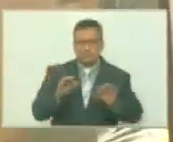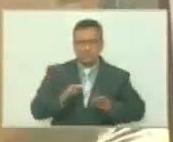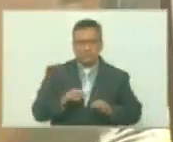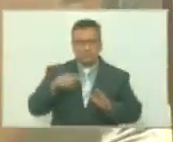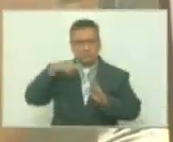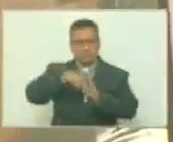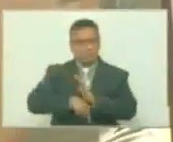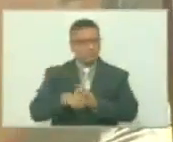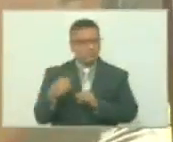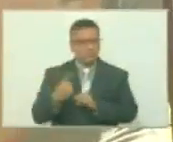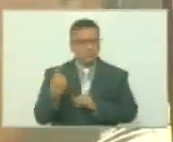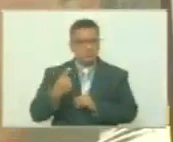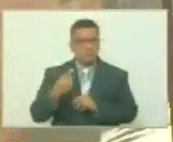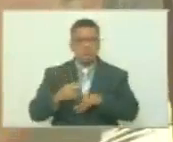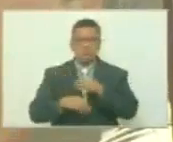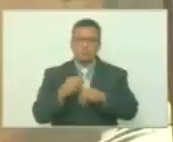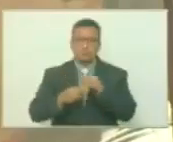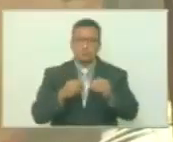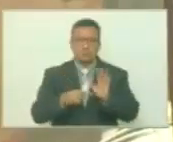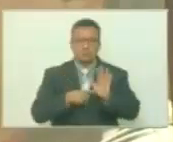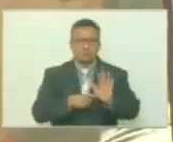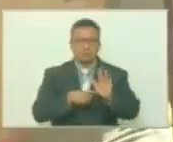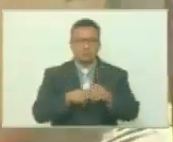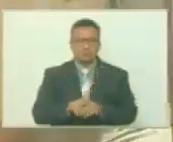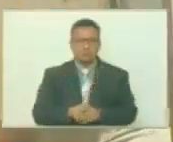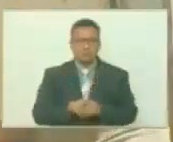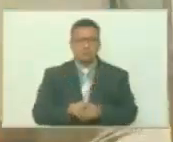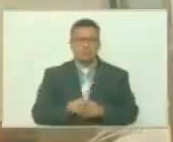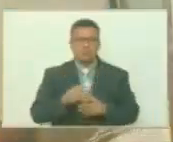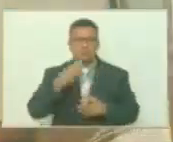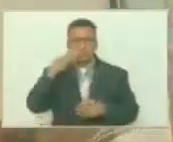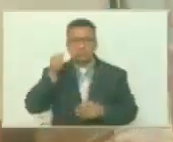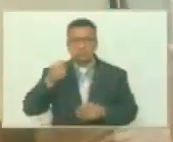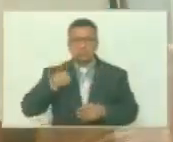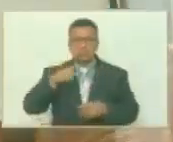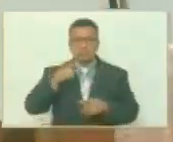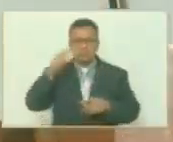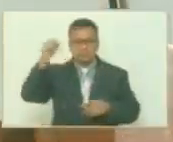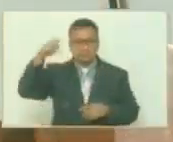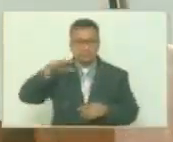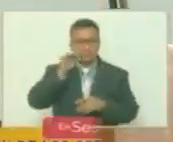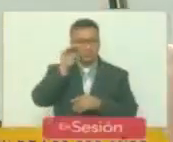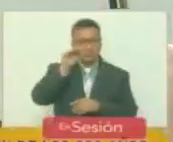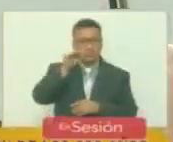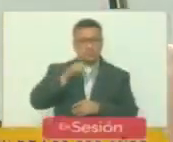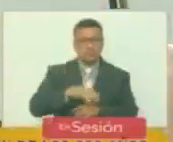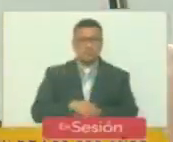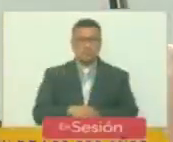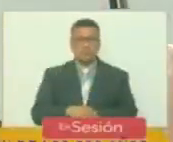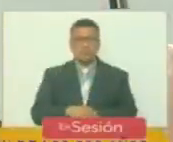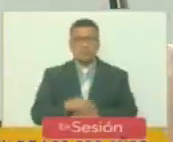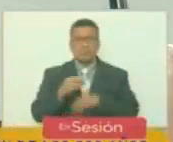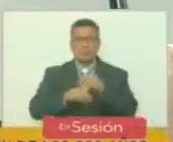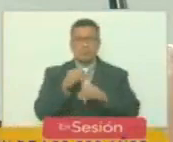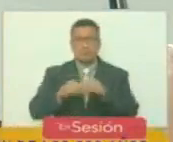fondo sino que se hace presente para inspirarnos y para iluminar el futuro lo hacemos con Chávez porque Chávez